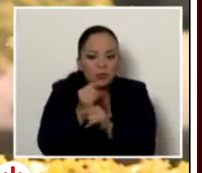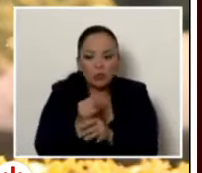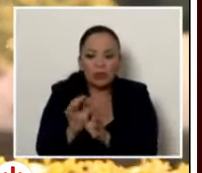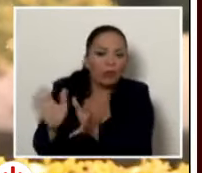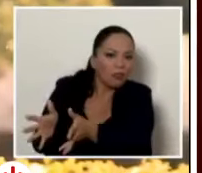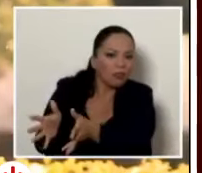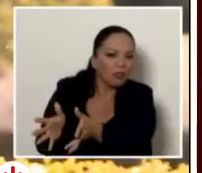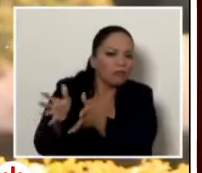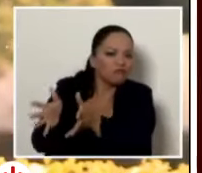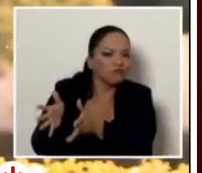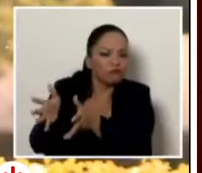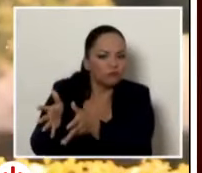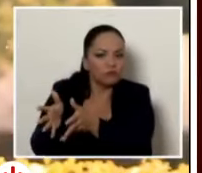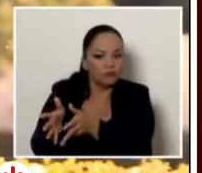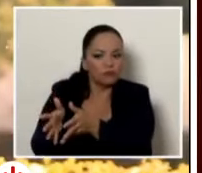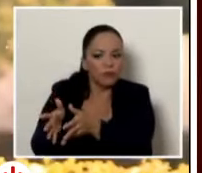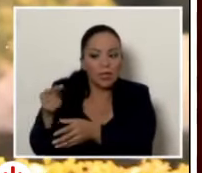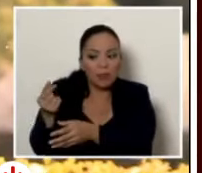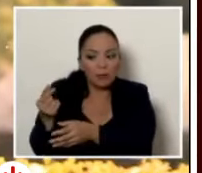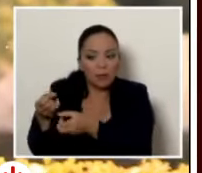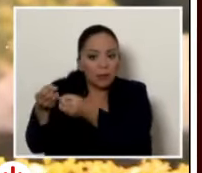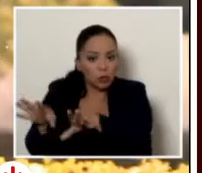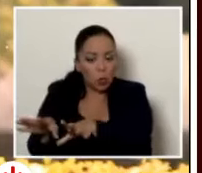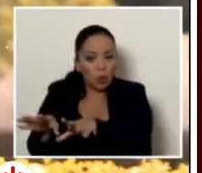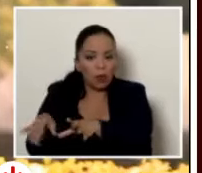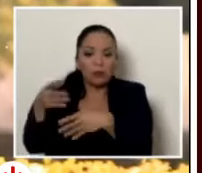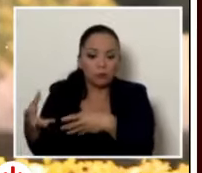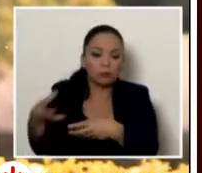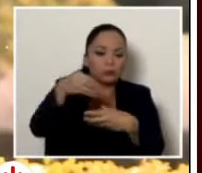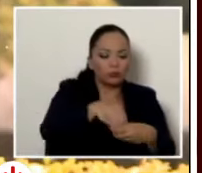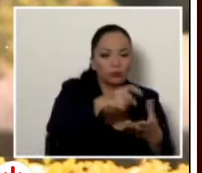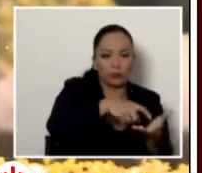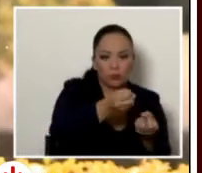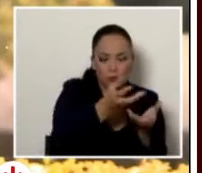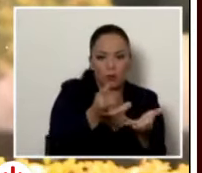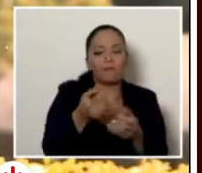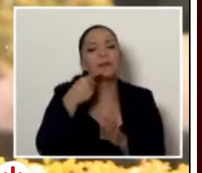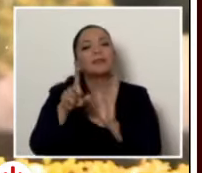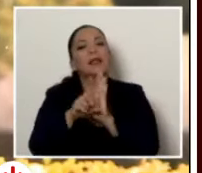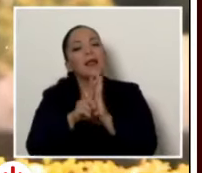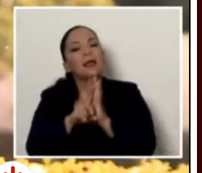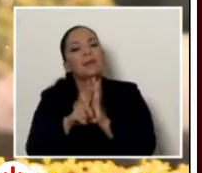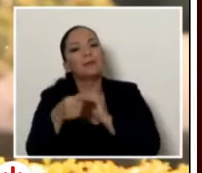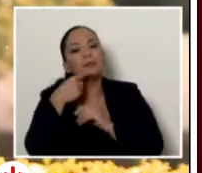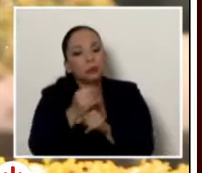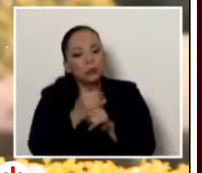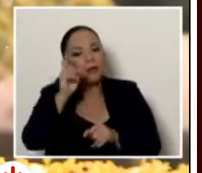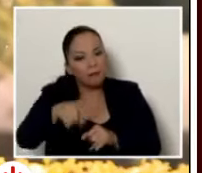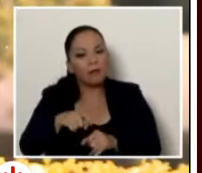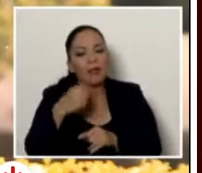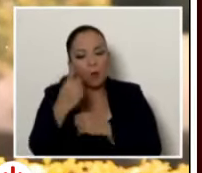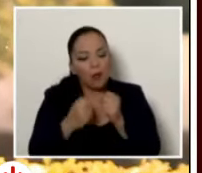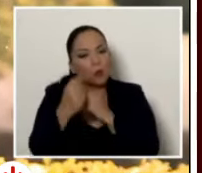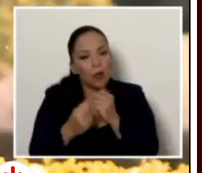se va para la deuda pública quería preguntarle porque por ejemplo en esa ley se estipula que las instituciones deberían realizar un inventario anual de